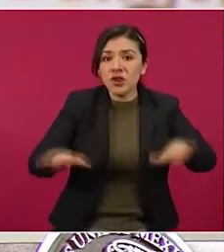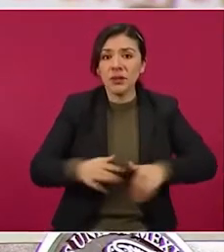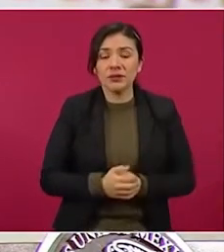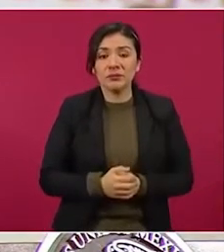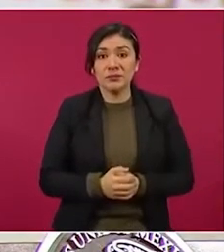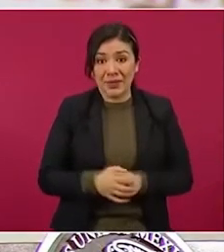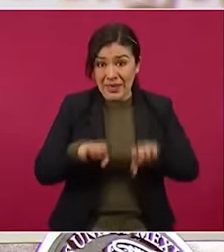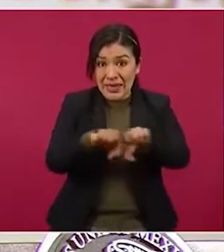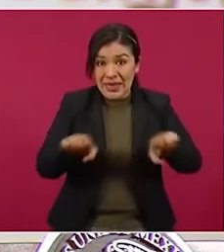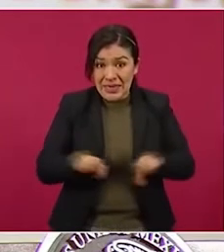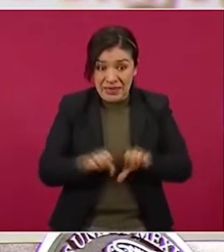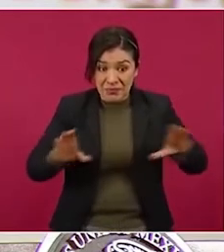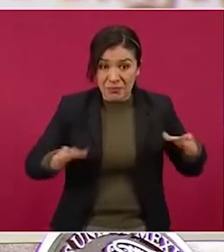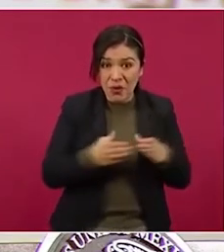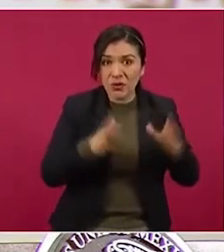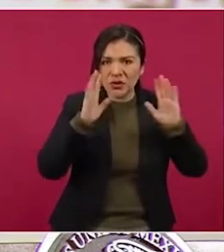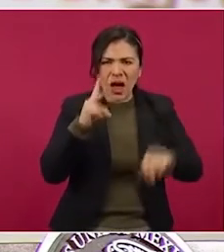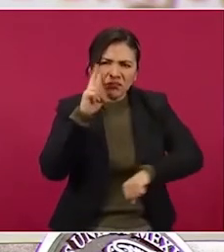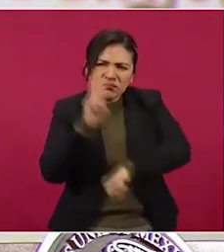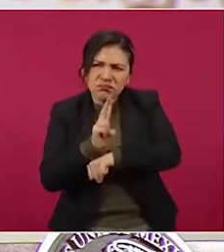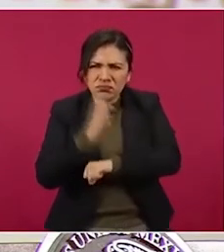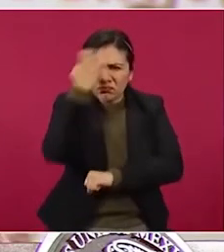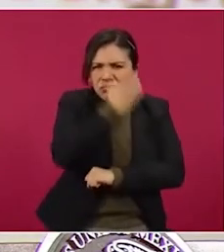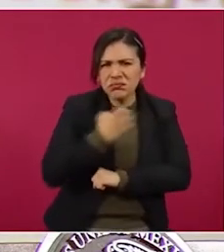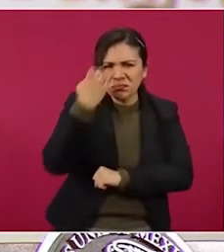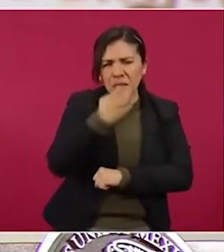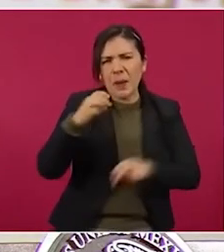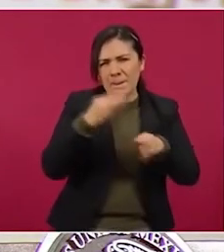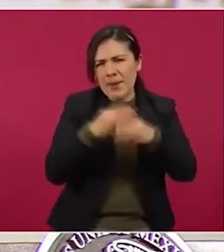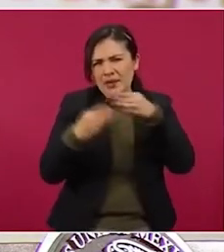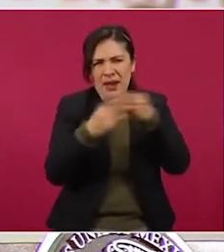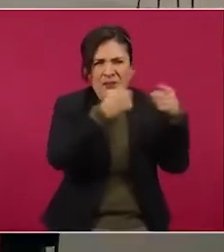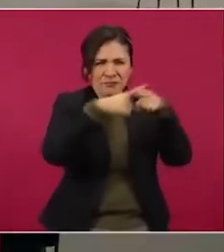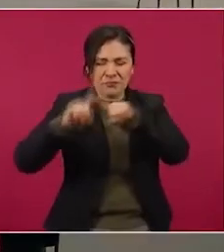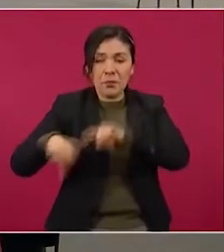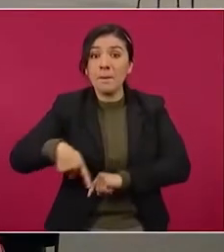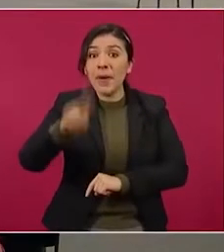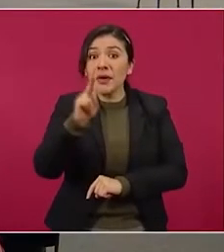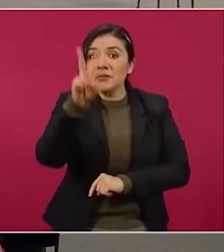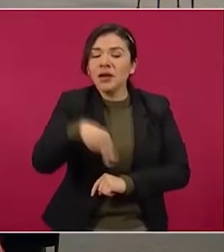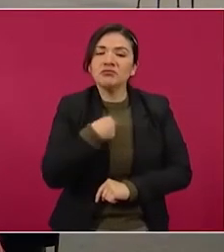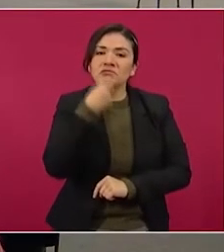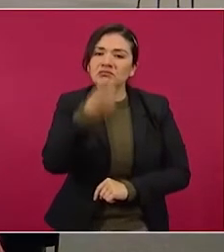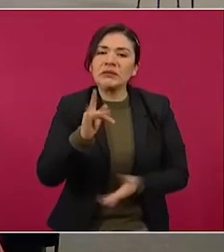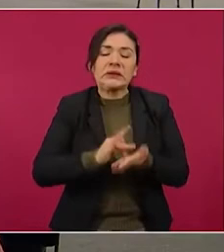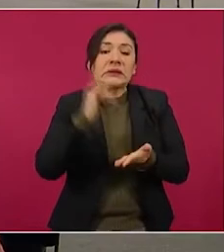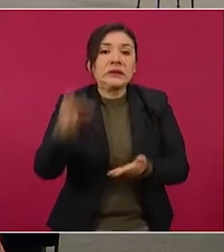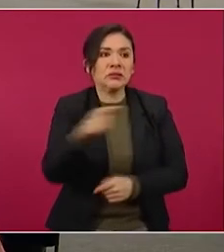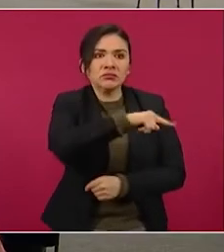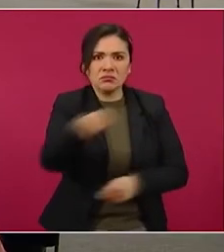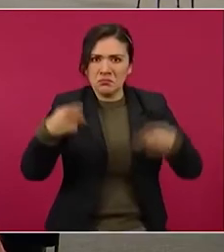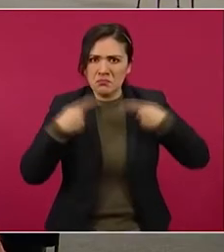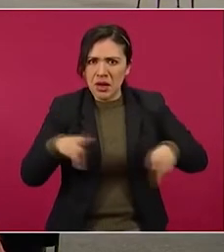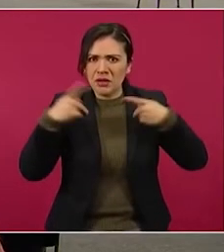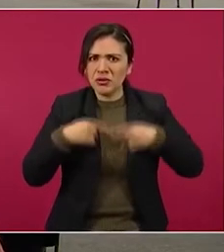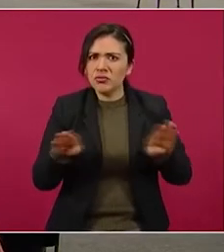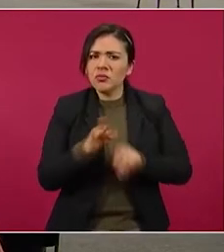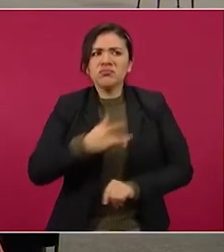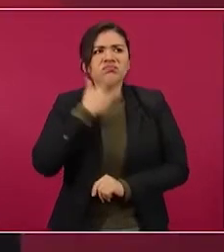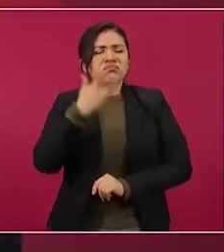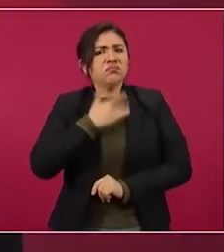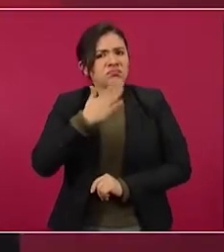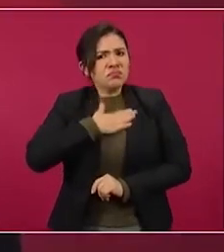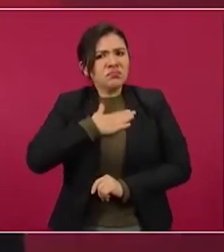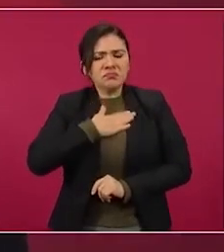Nuestro equipo está verificando los materiales, pero de antemano gracias a quienes de manera auténtica